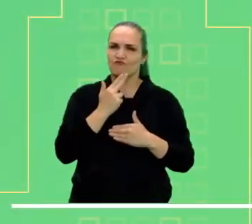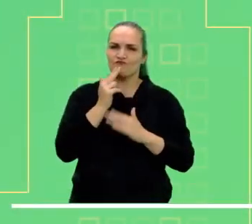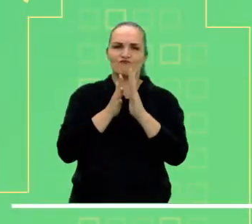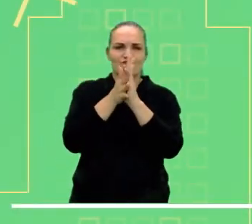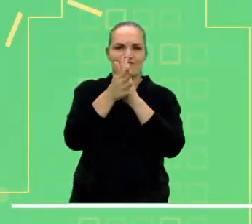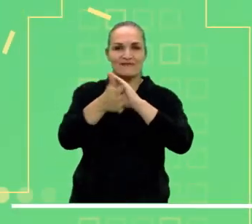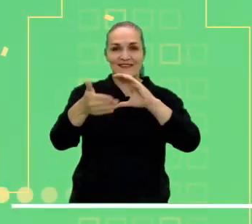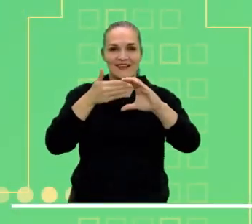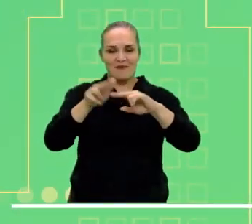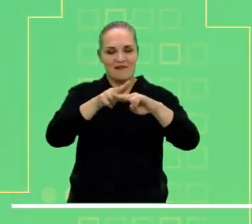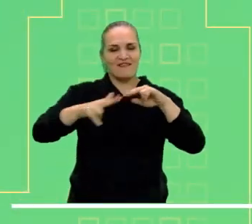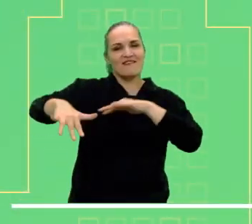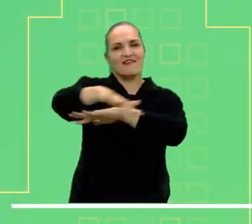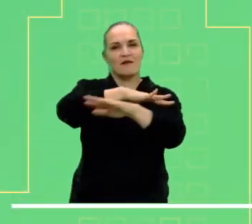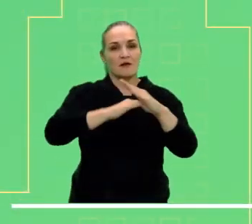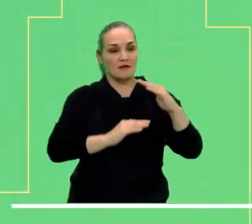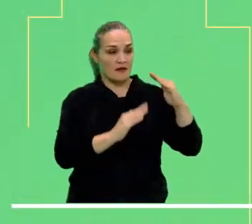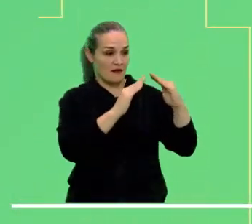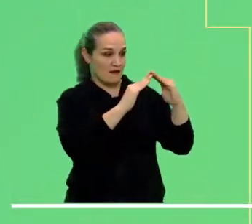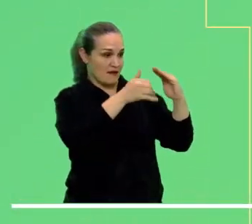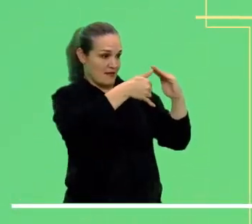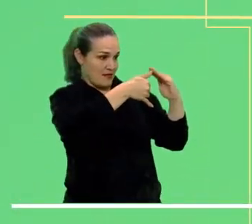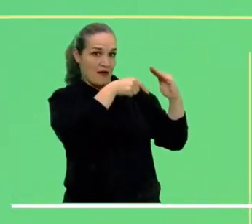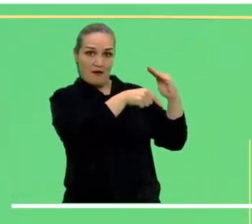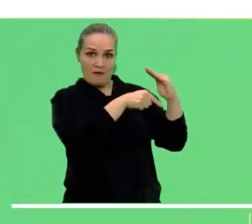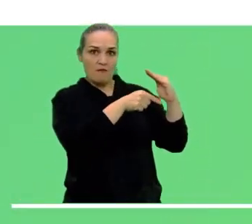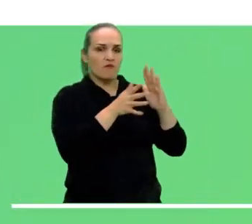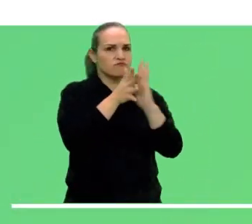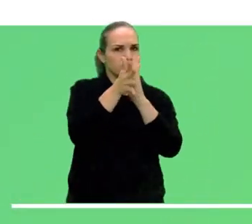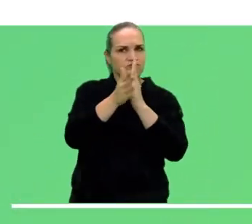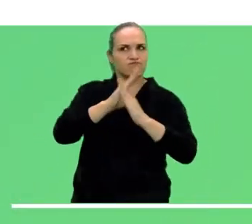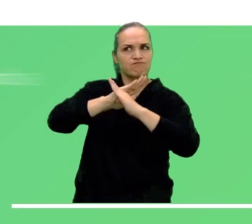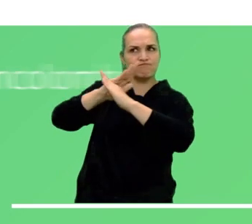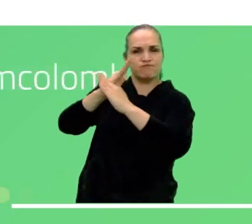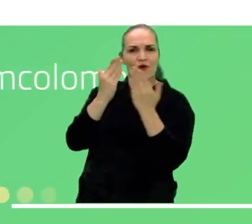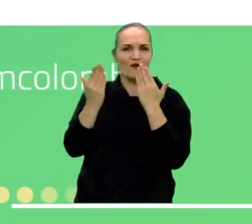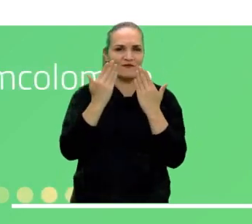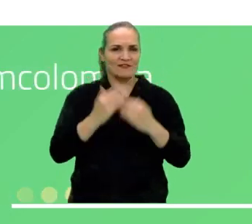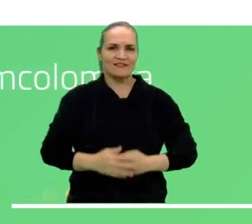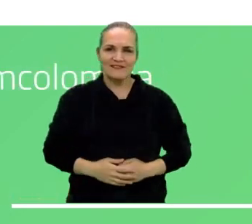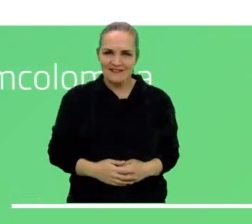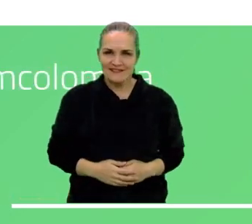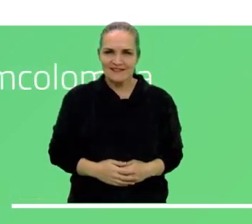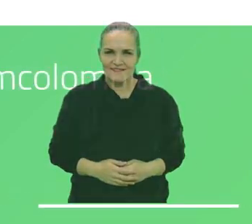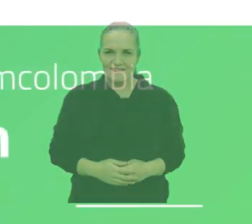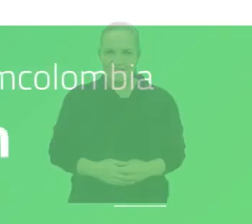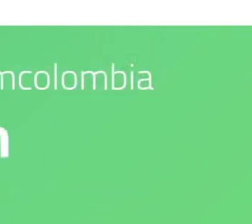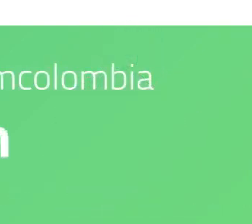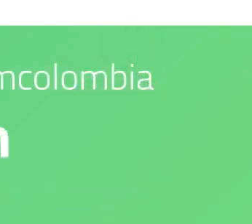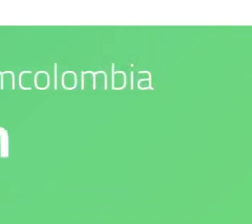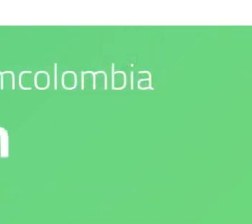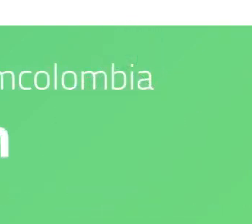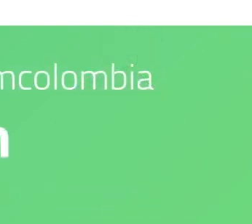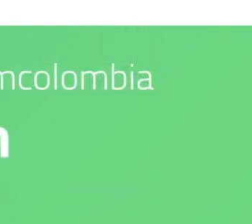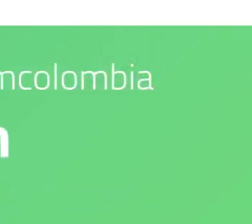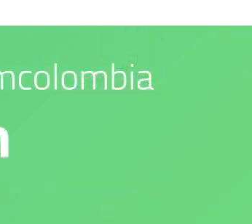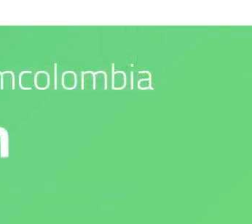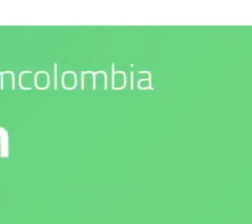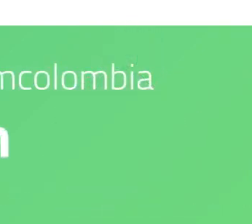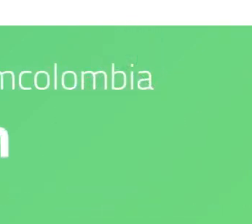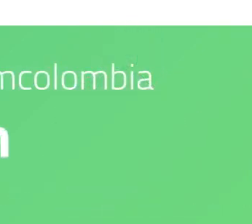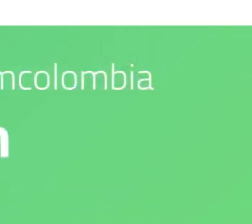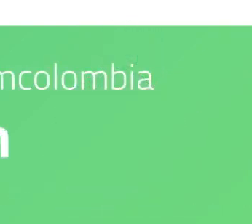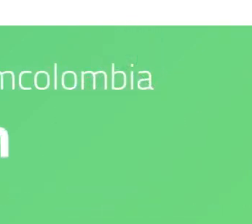Síguenos en nuestras redes sociales. Nuestro compromiso es con el medio ambiente. IDEAM es confianza y